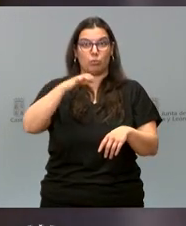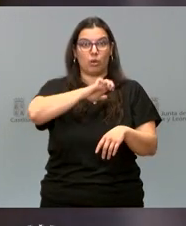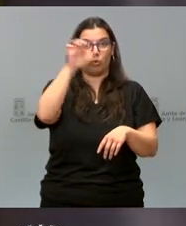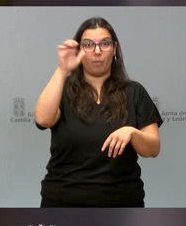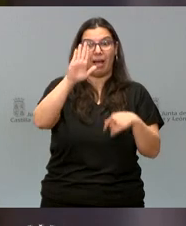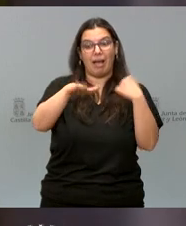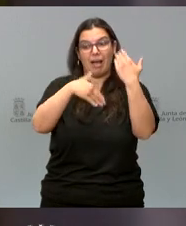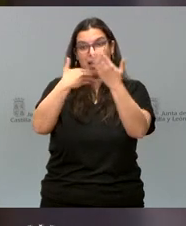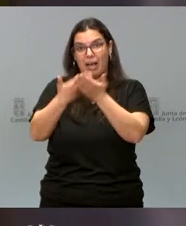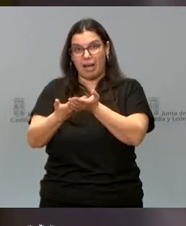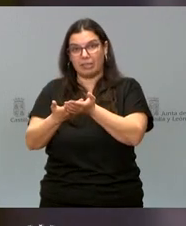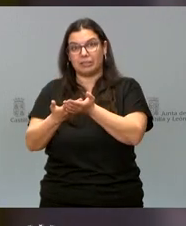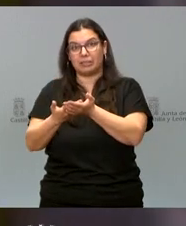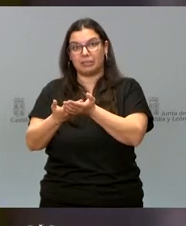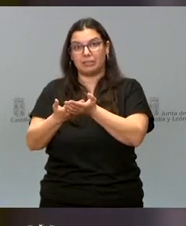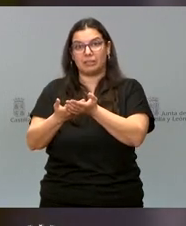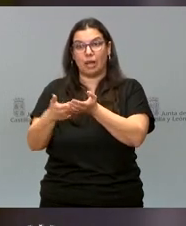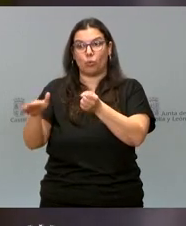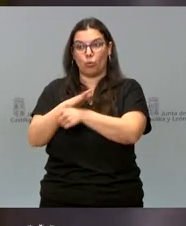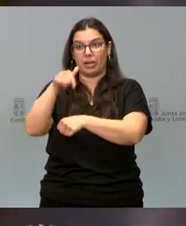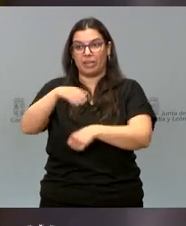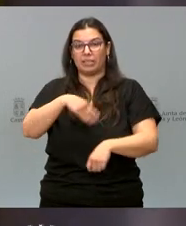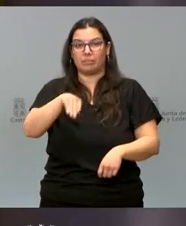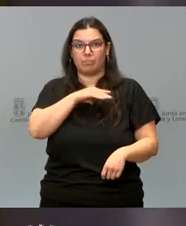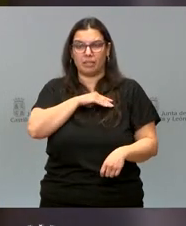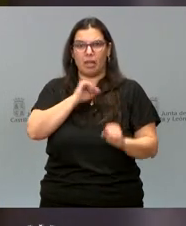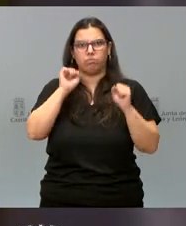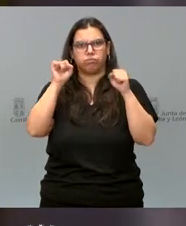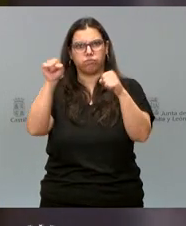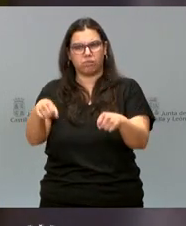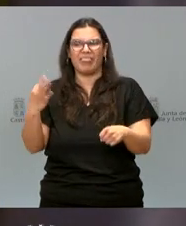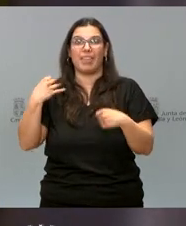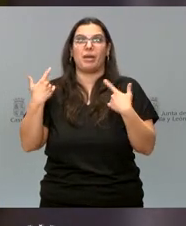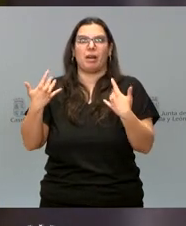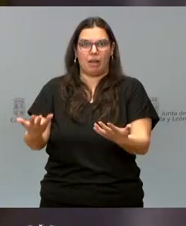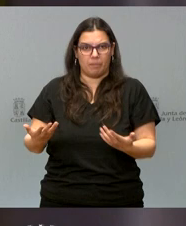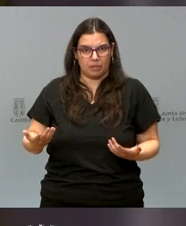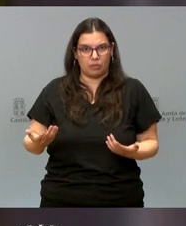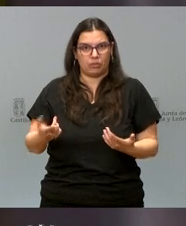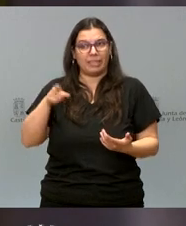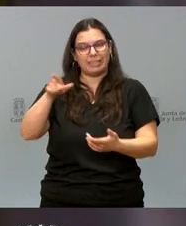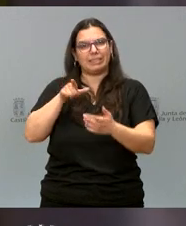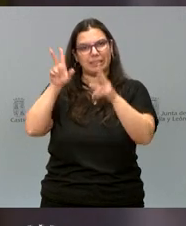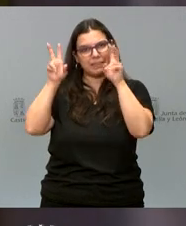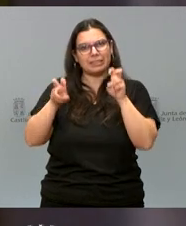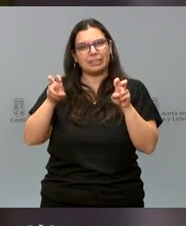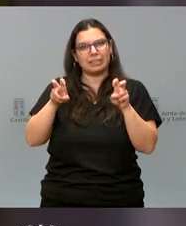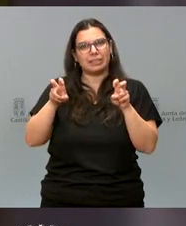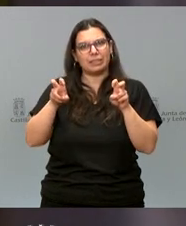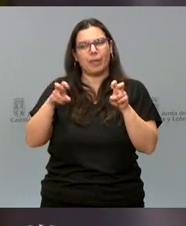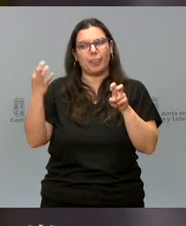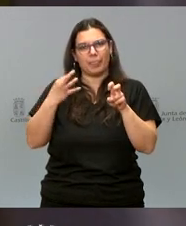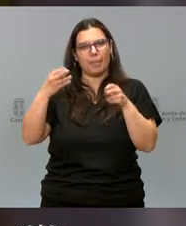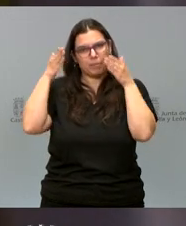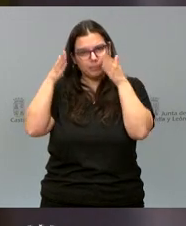hasta que pueda prescribirse en España. Nos parece que ese es un ámbito donde